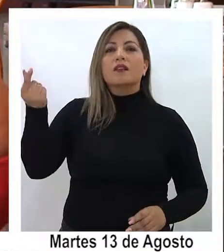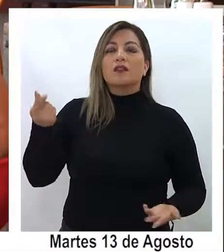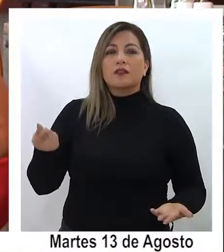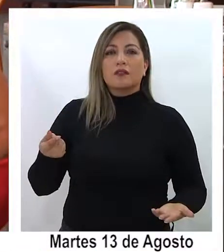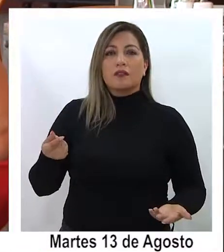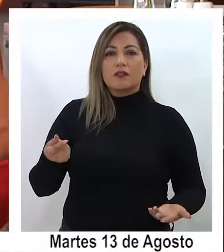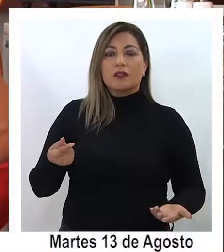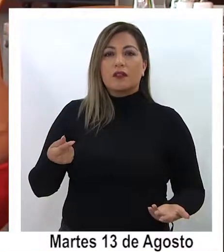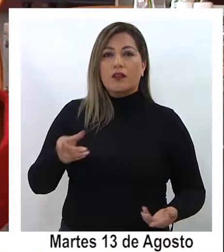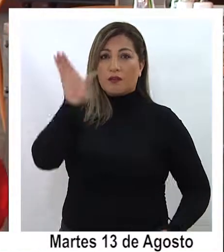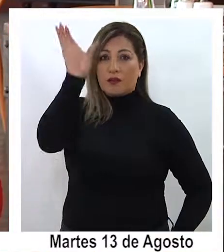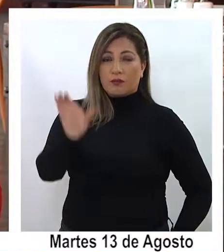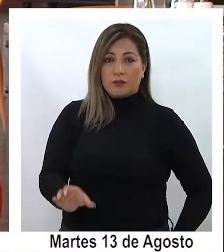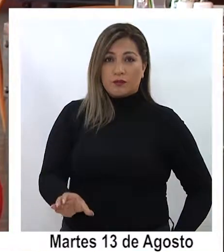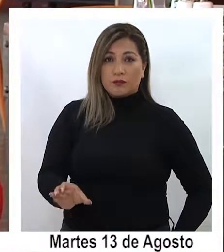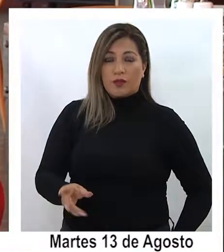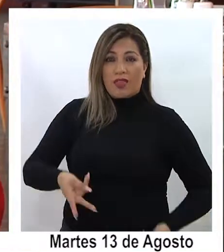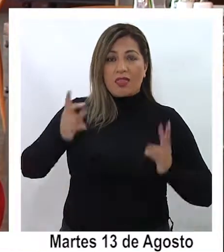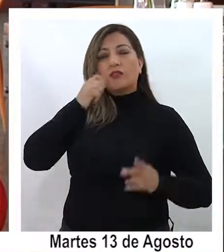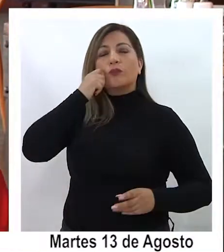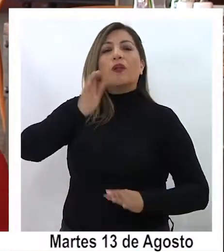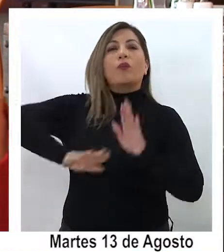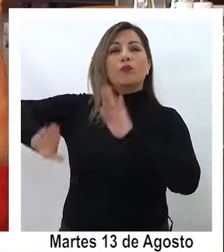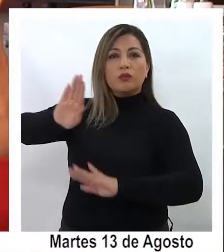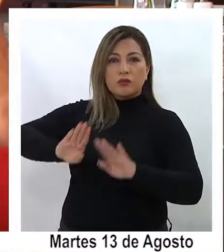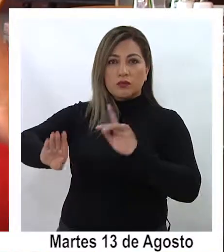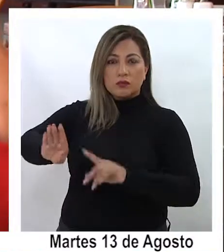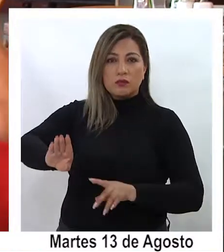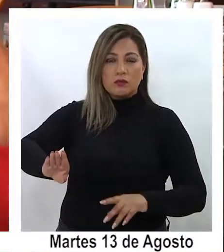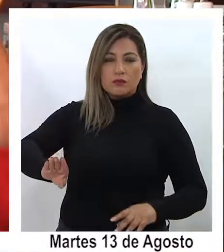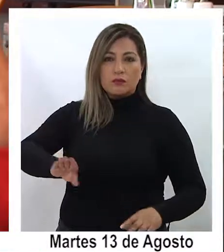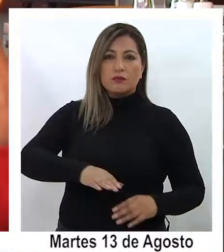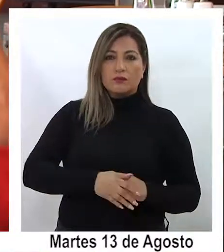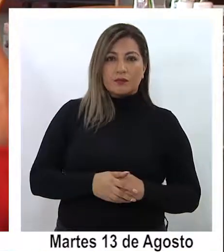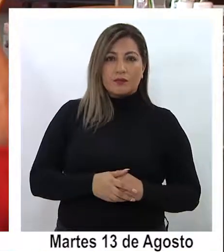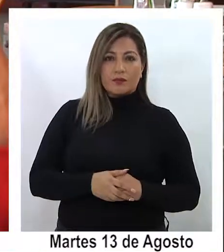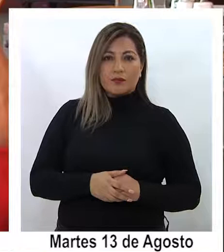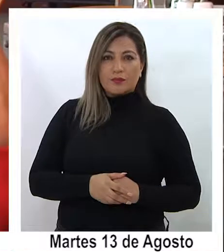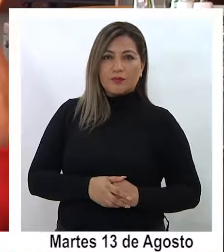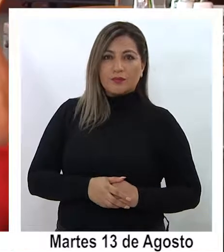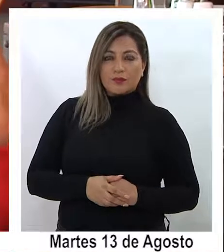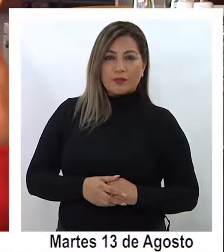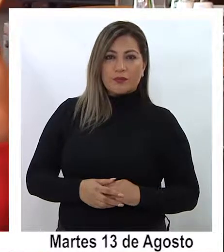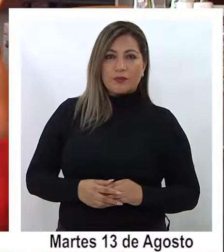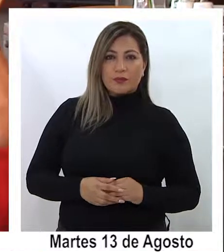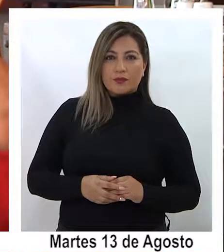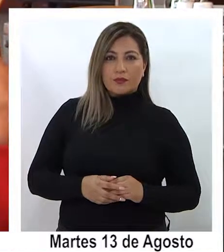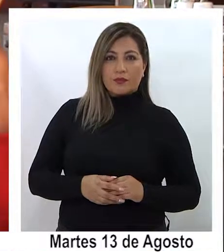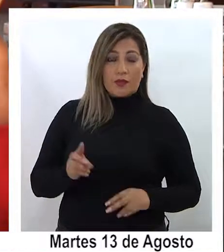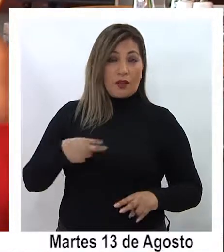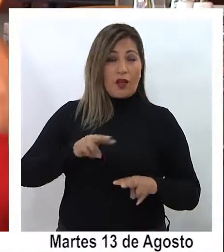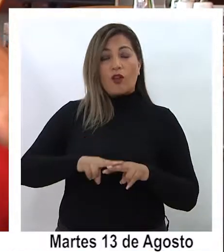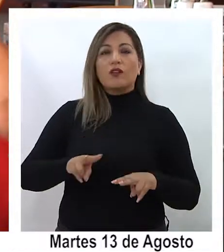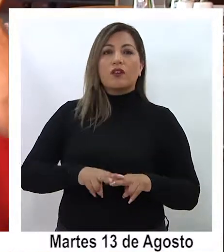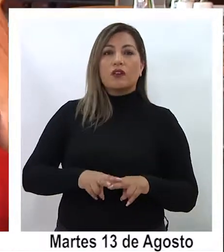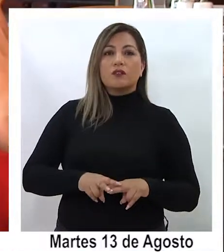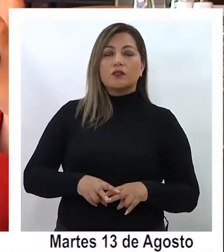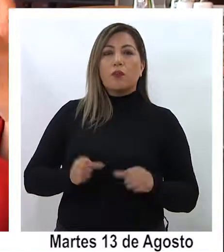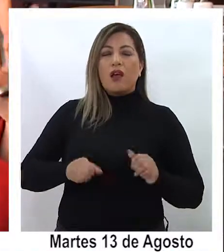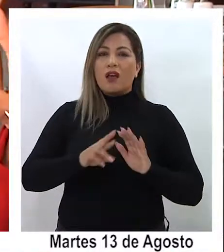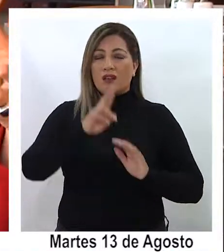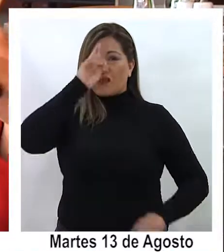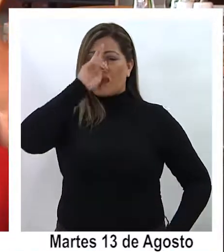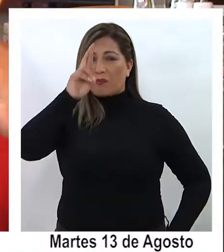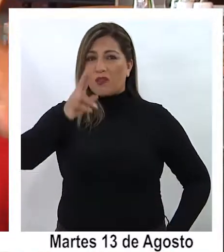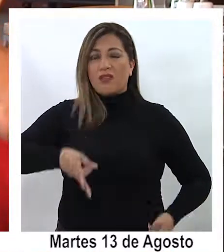de esta lógica de la protección de los derechos humanos porque finalmente lo que lo que hace que se puedan respetar los